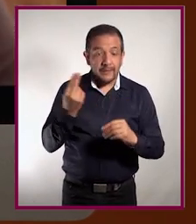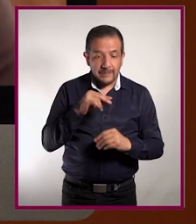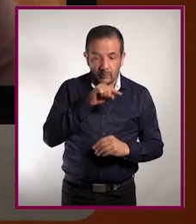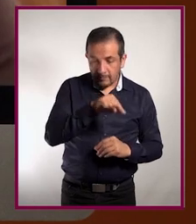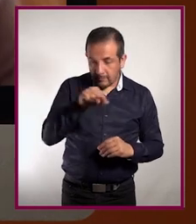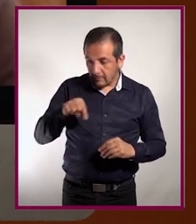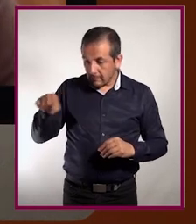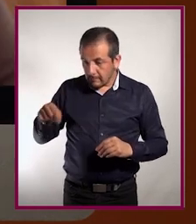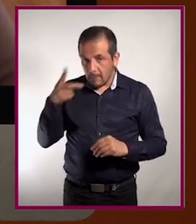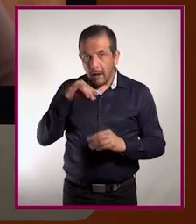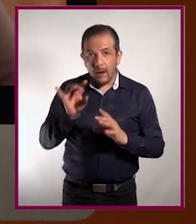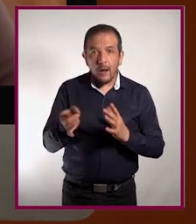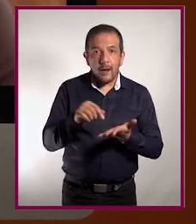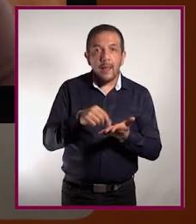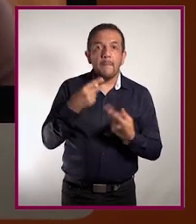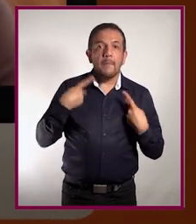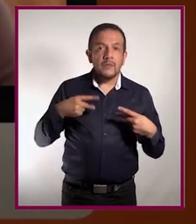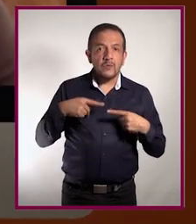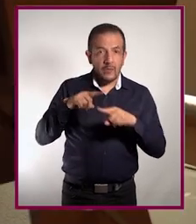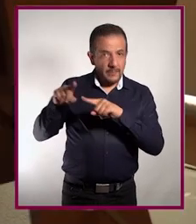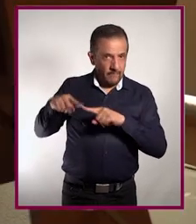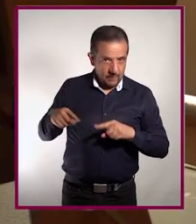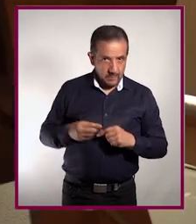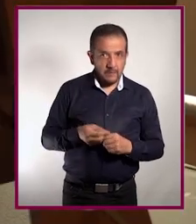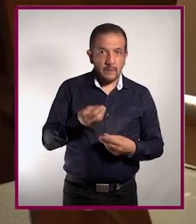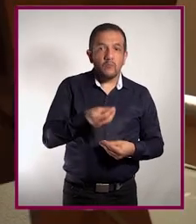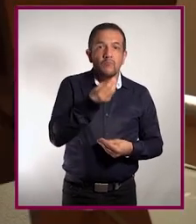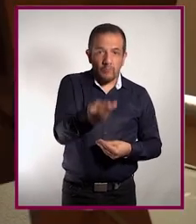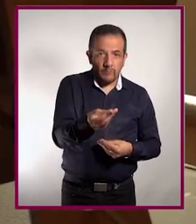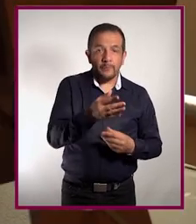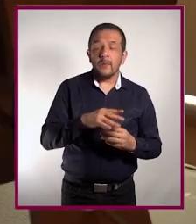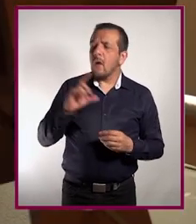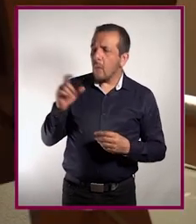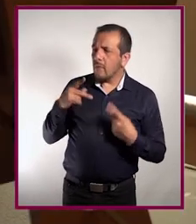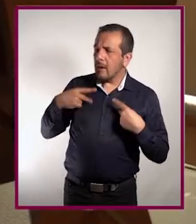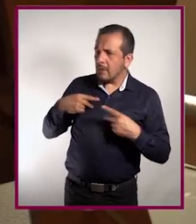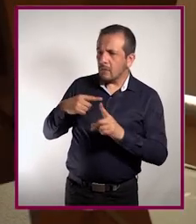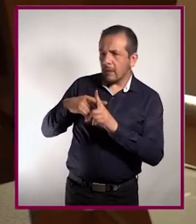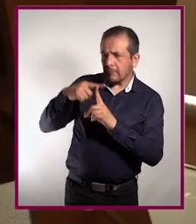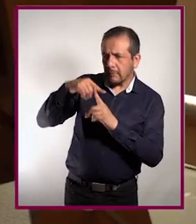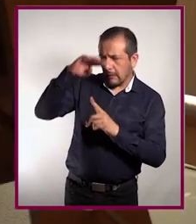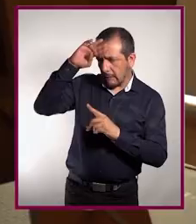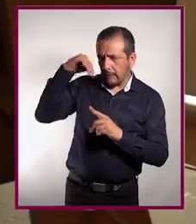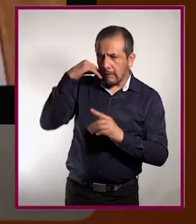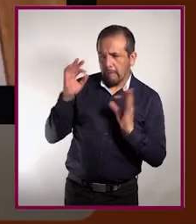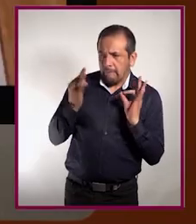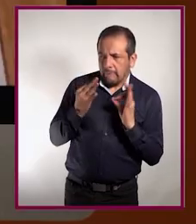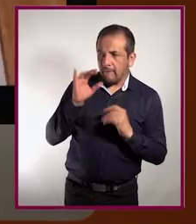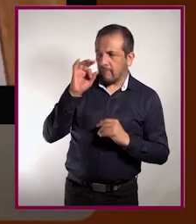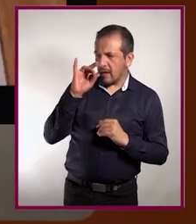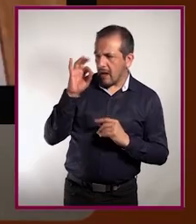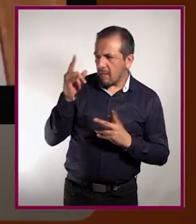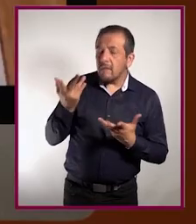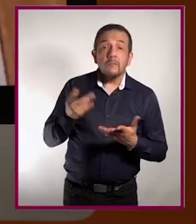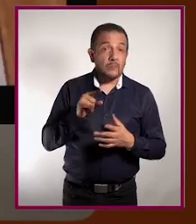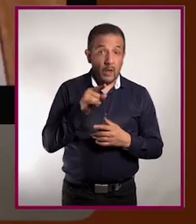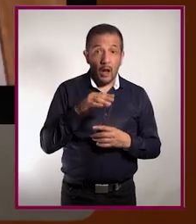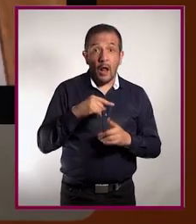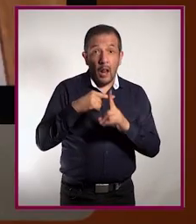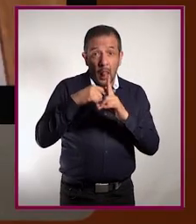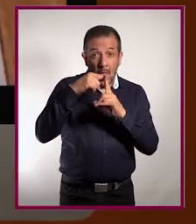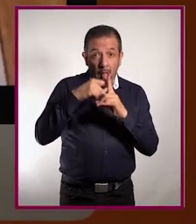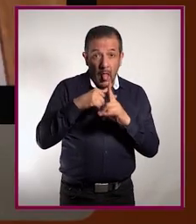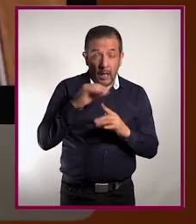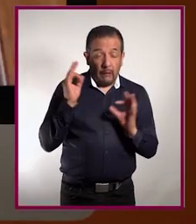el antibiótico más adecuado para cada persona. Cuando alguien presenta fiebre, ¿qué debe hacer? La fiebre no